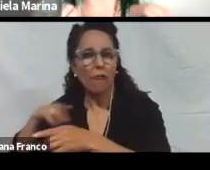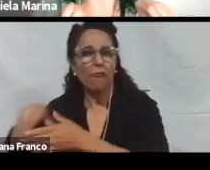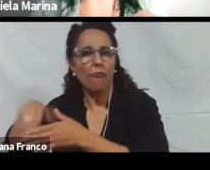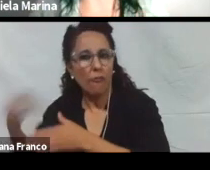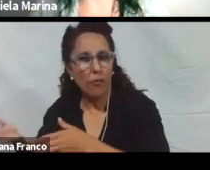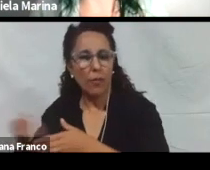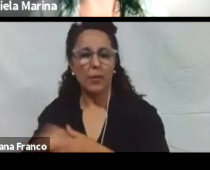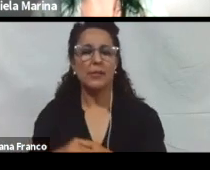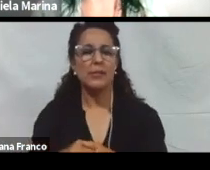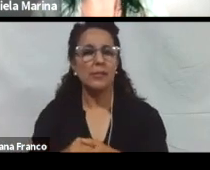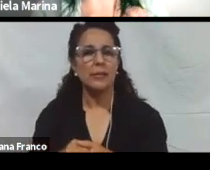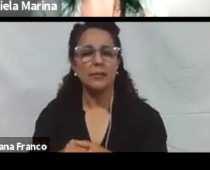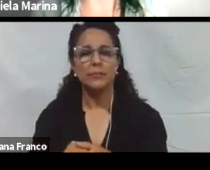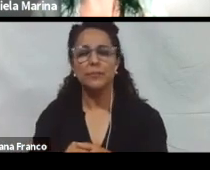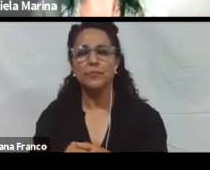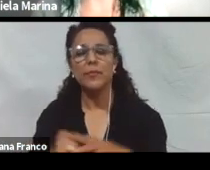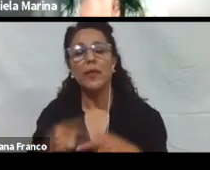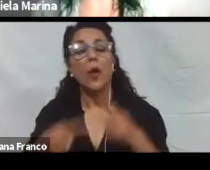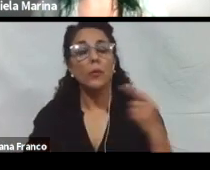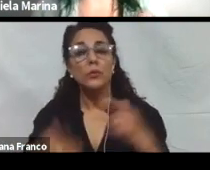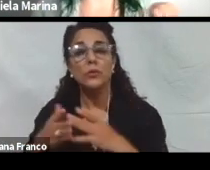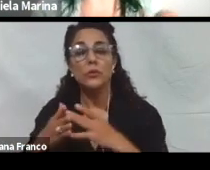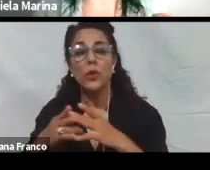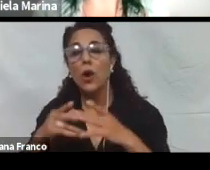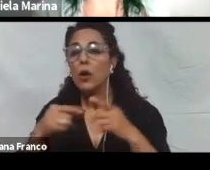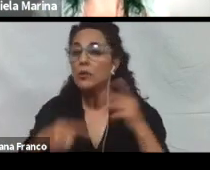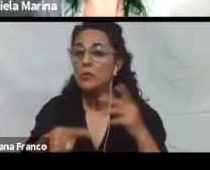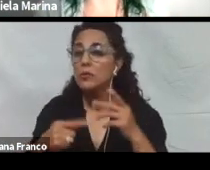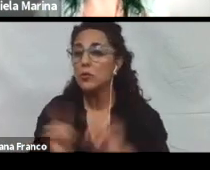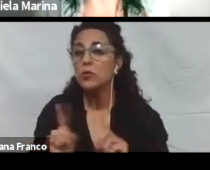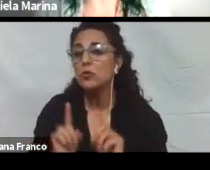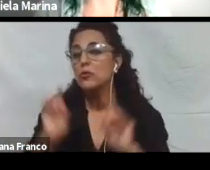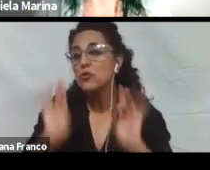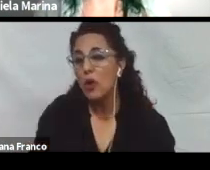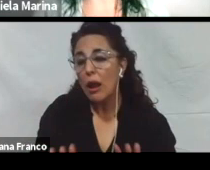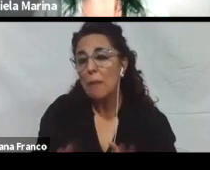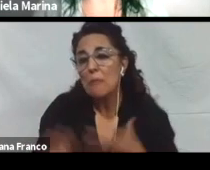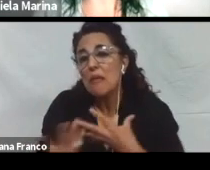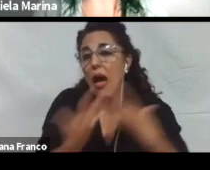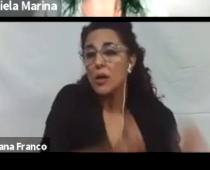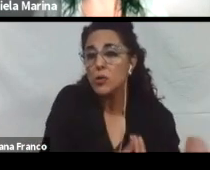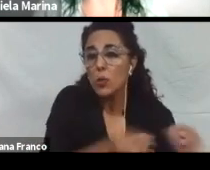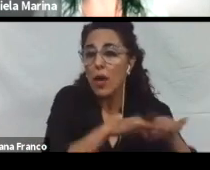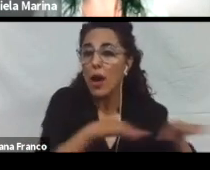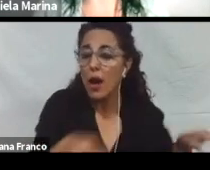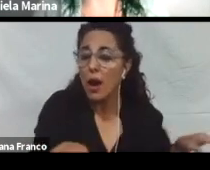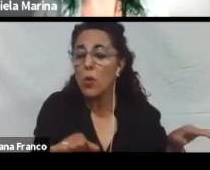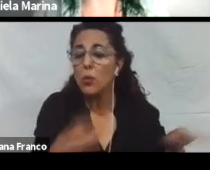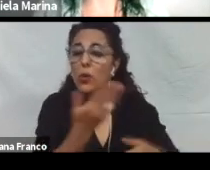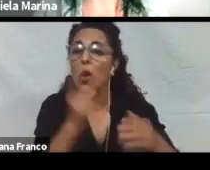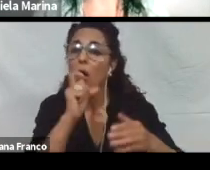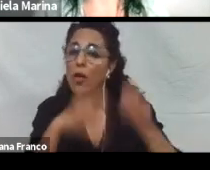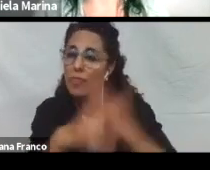para acceder al aprendizaje y a la información, no solo beneficia al estudiante con discapacidad, sino que también permite que cada